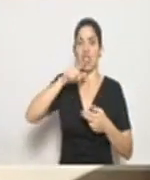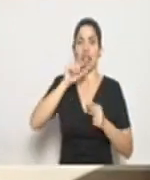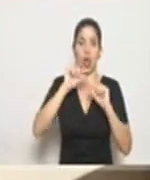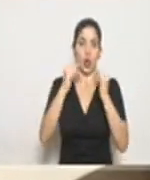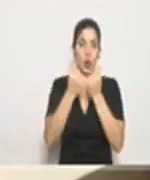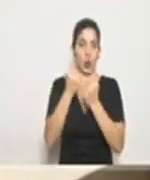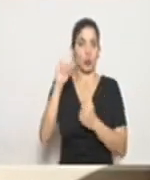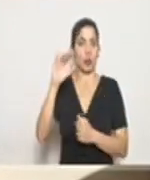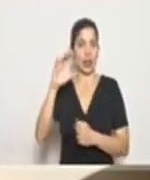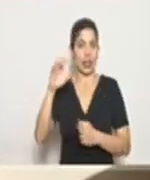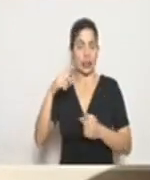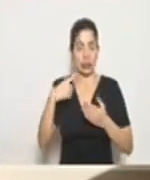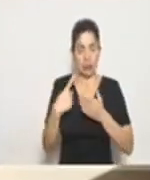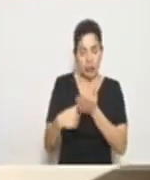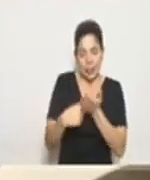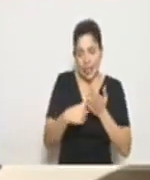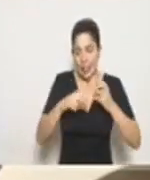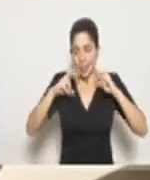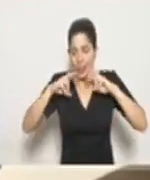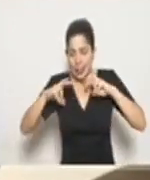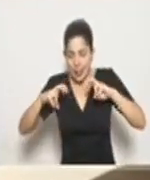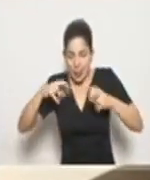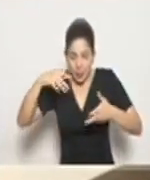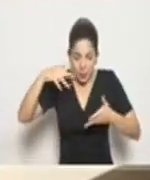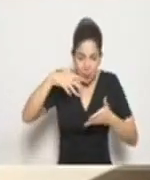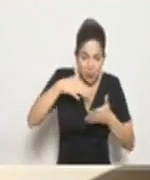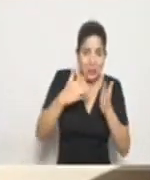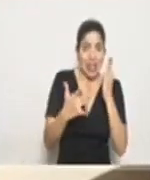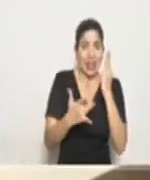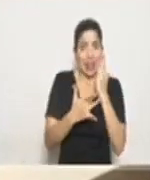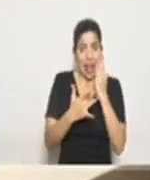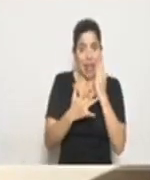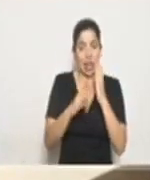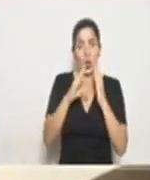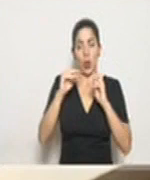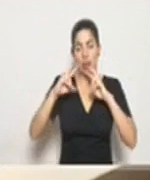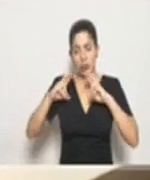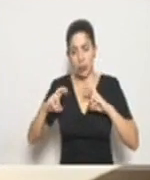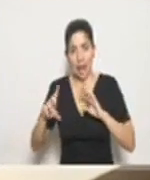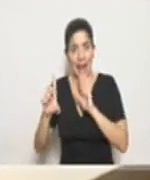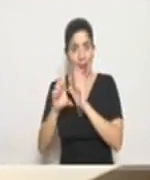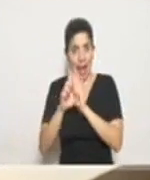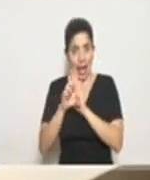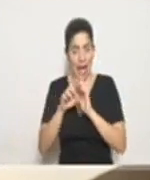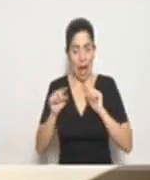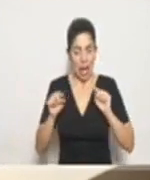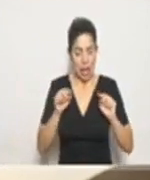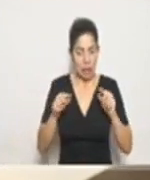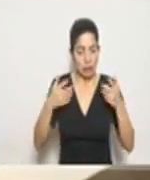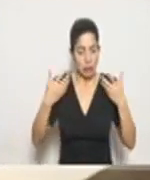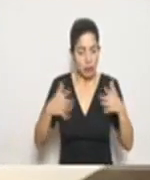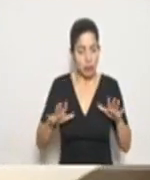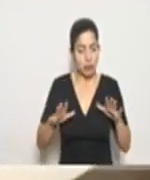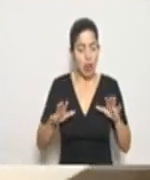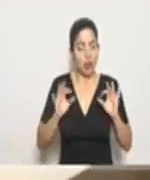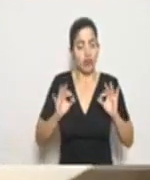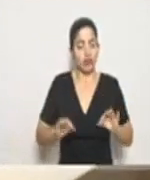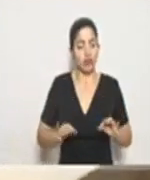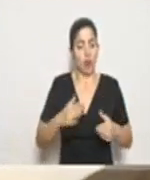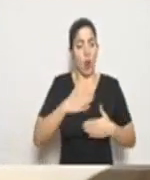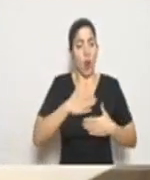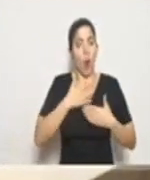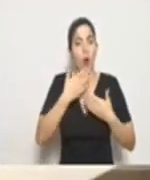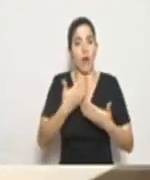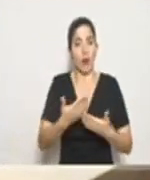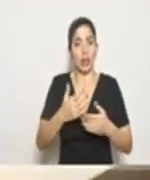y tras un análisis y un estudio técnico y legal hemos podido ofrecer a